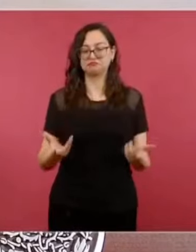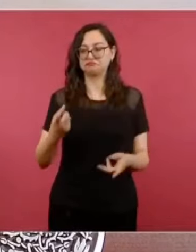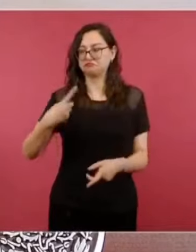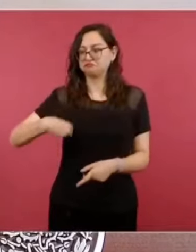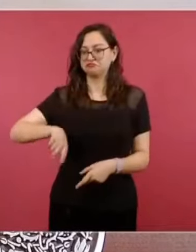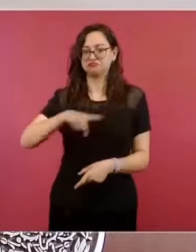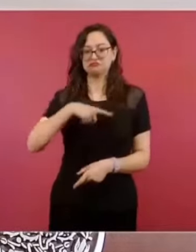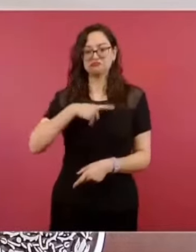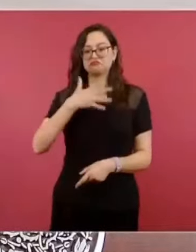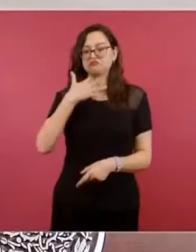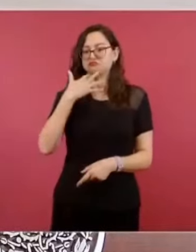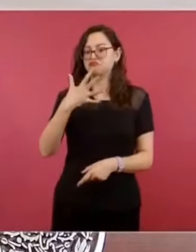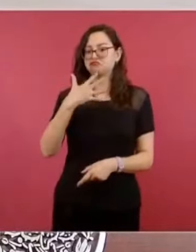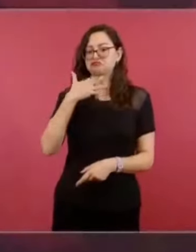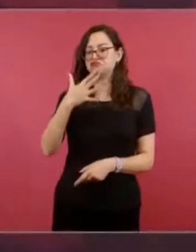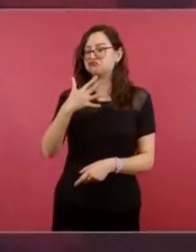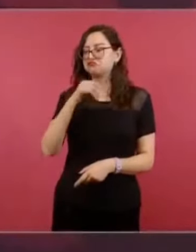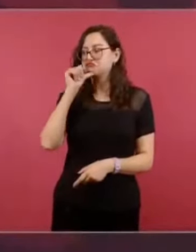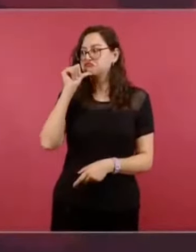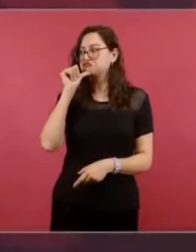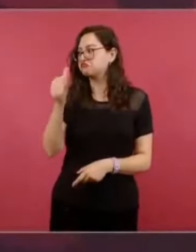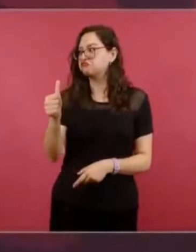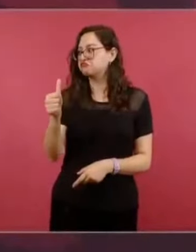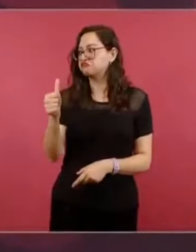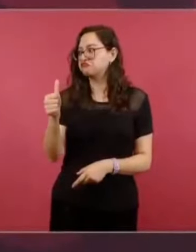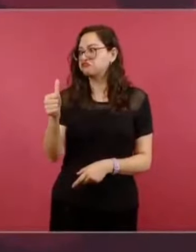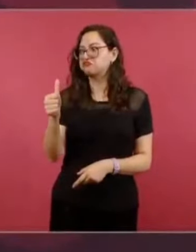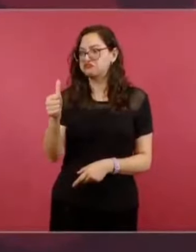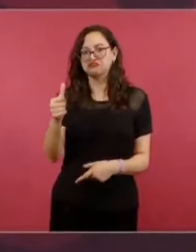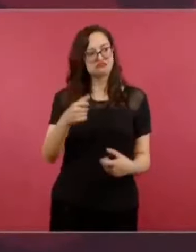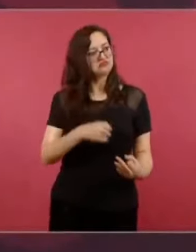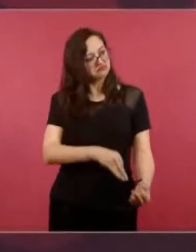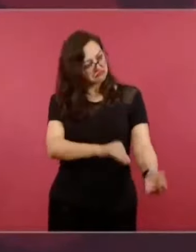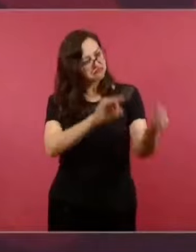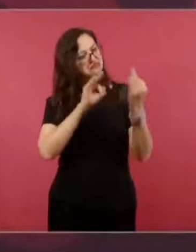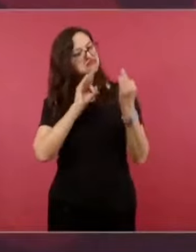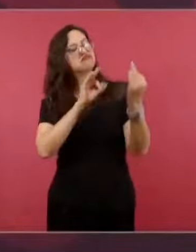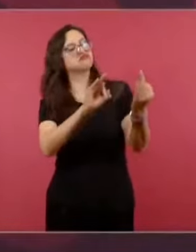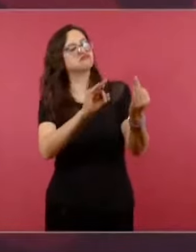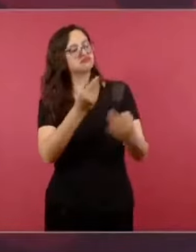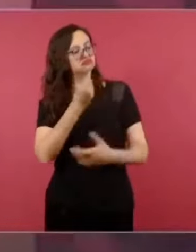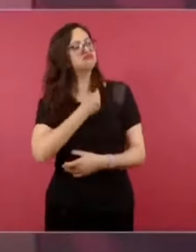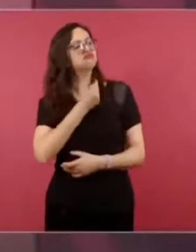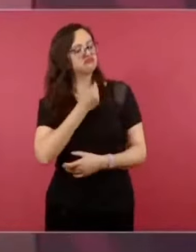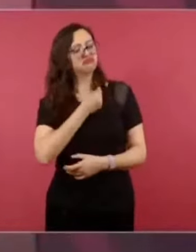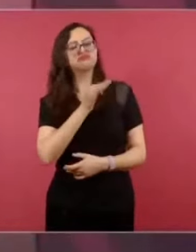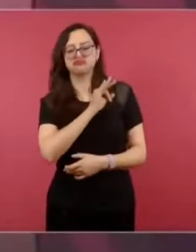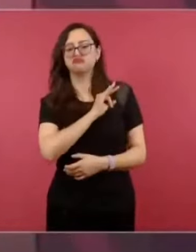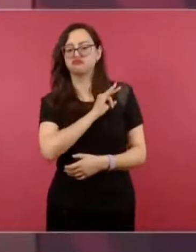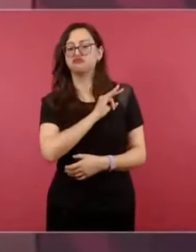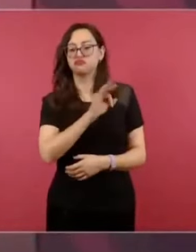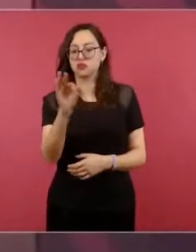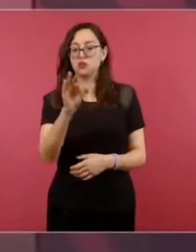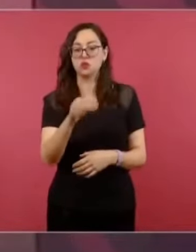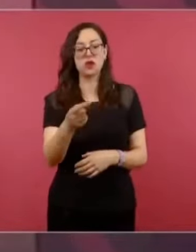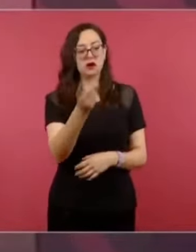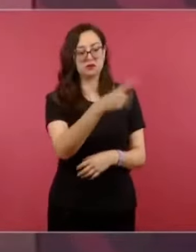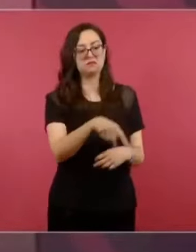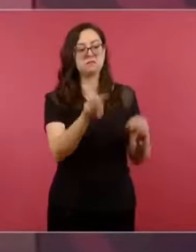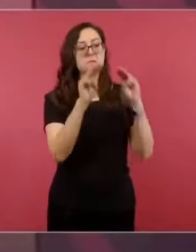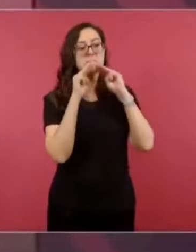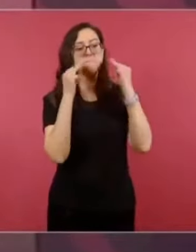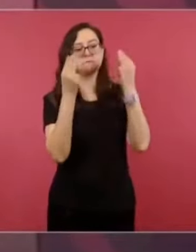a la mafia del poder en México y lo estamos haciendo y también